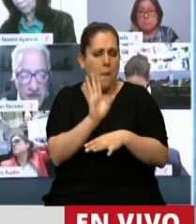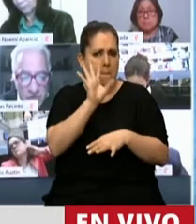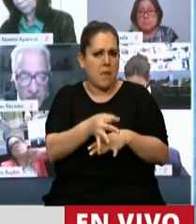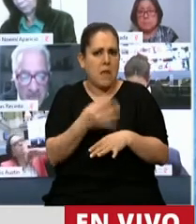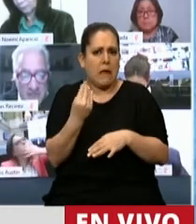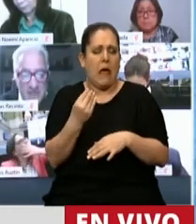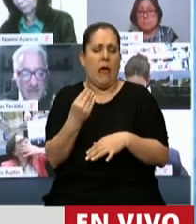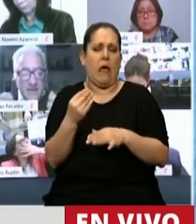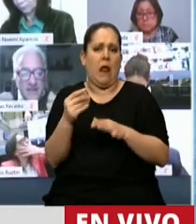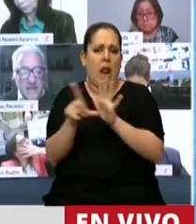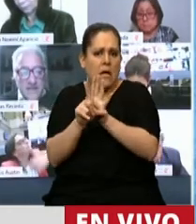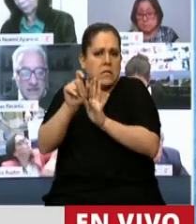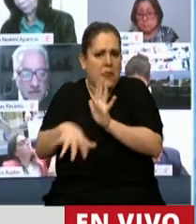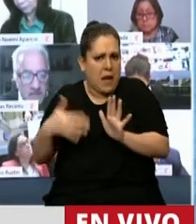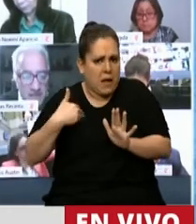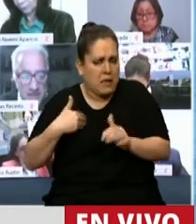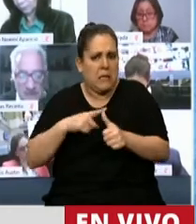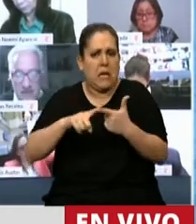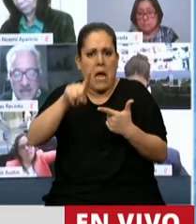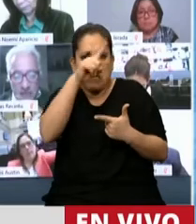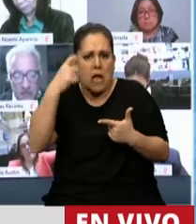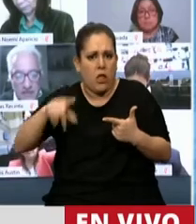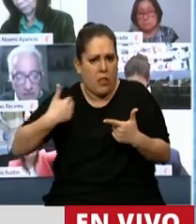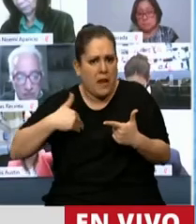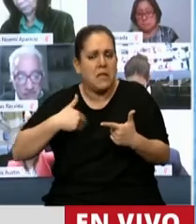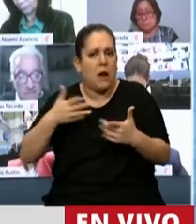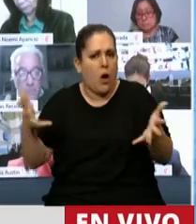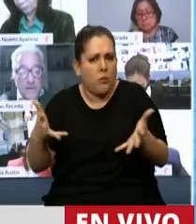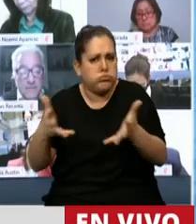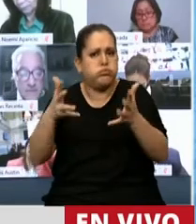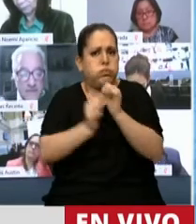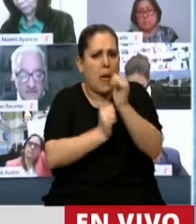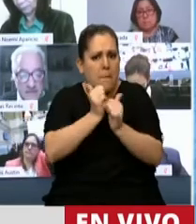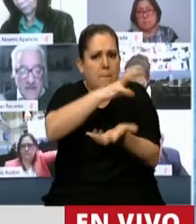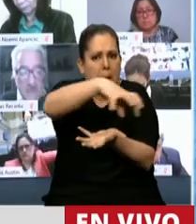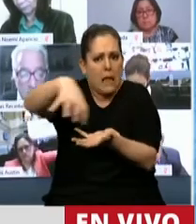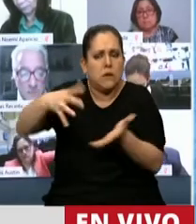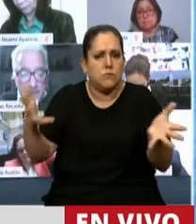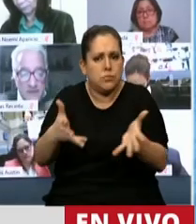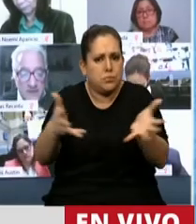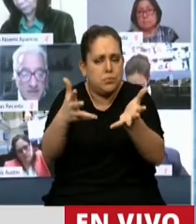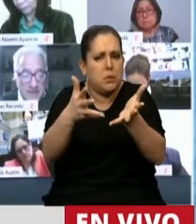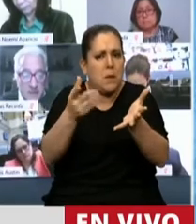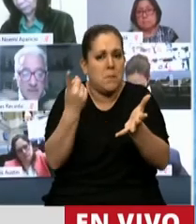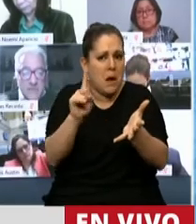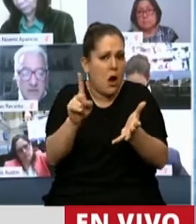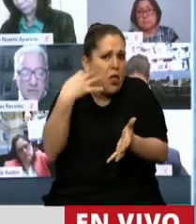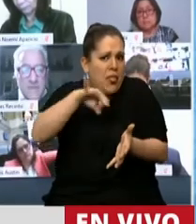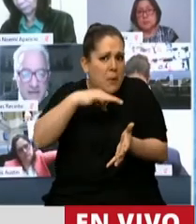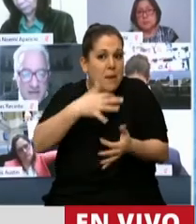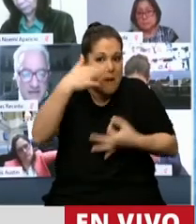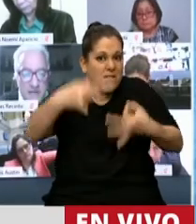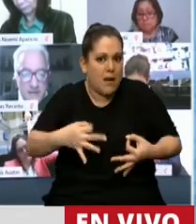la legislación argentina y el Estado argentino está en promover las PyMEs y las Micropymes, deberíamos estar en un vergel de